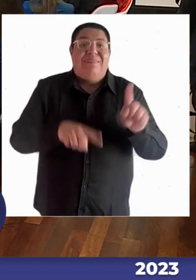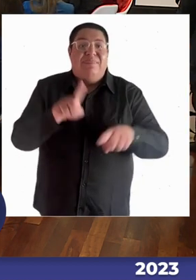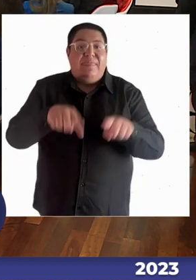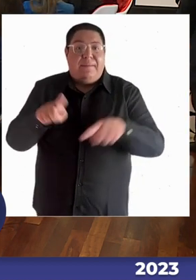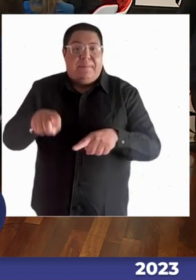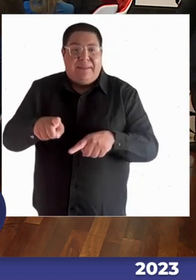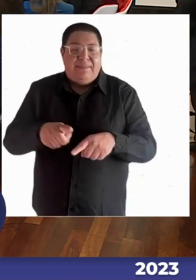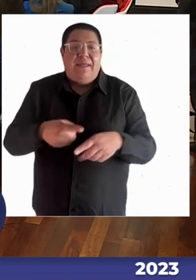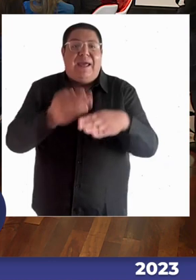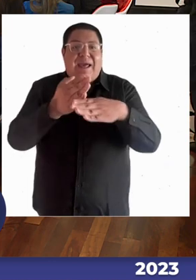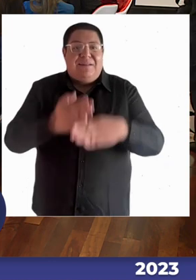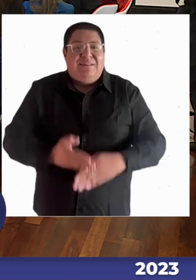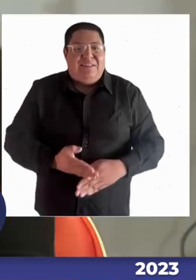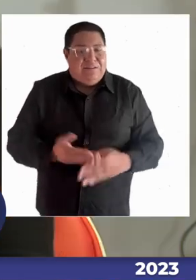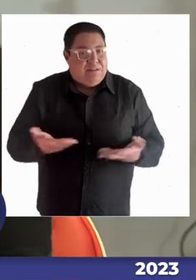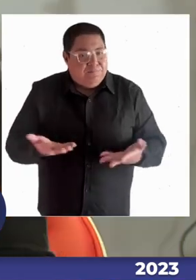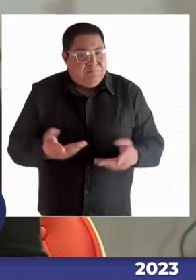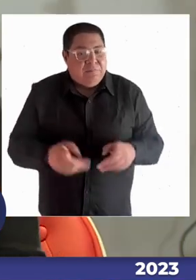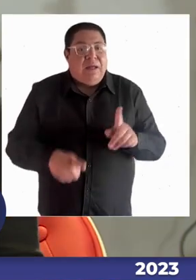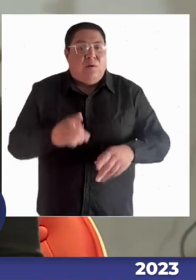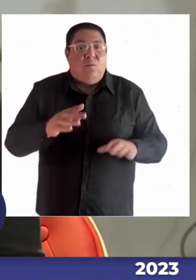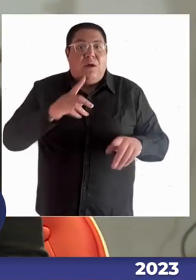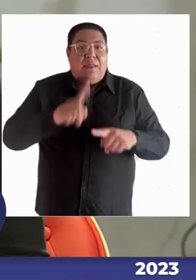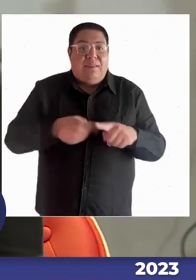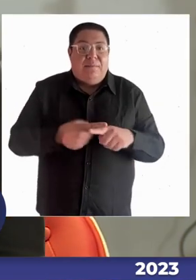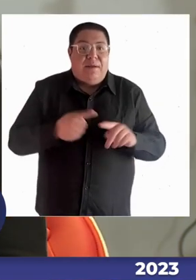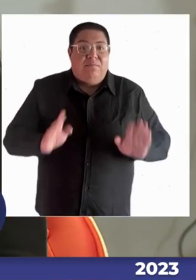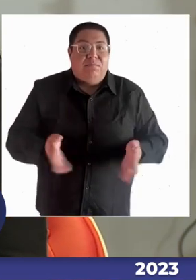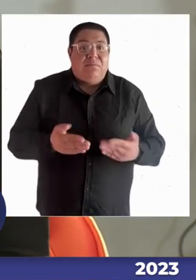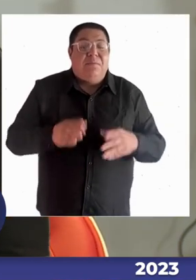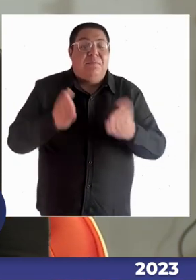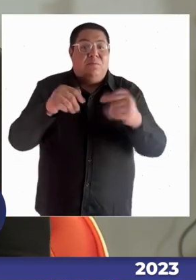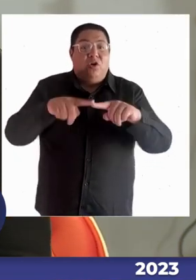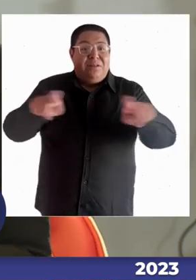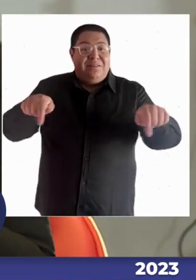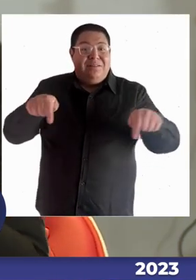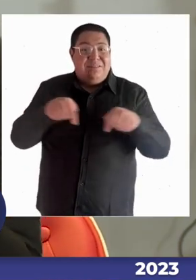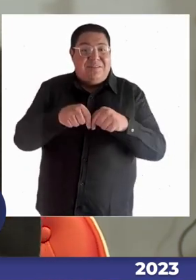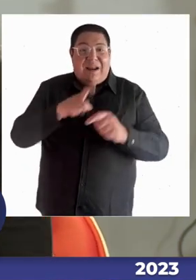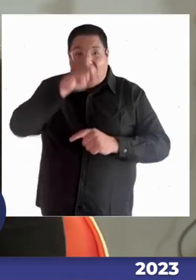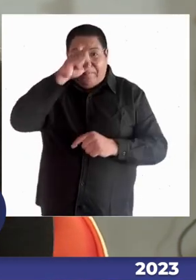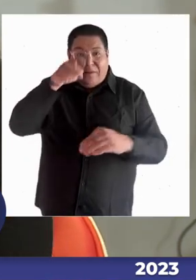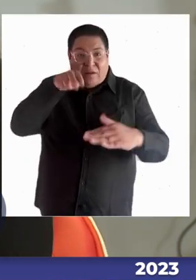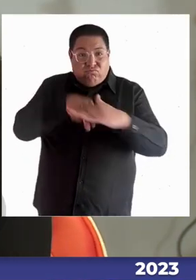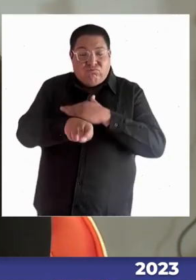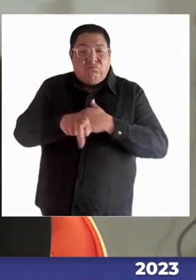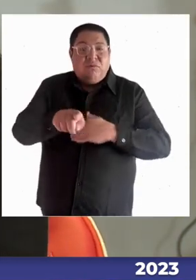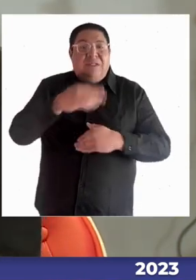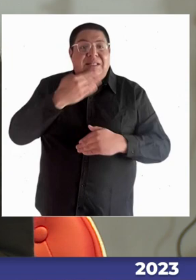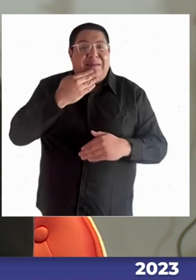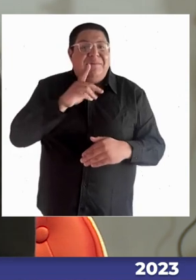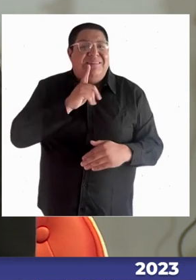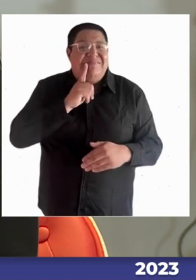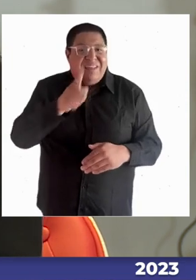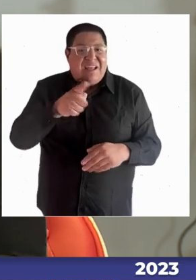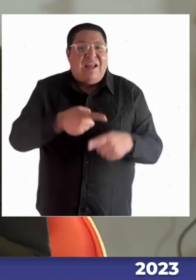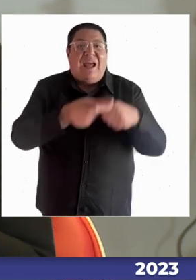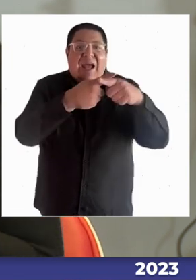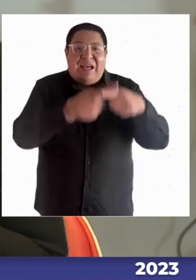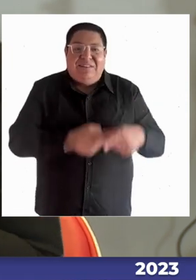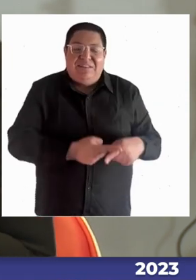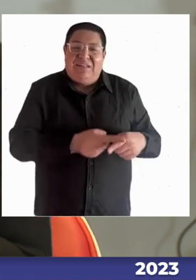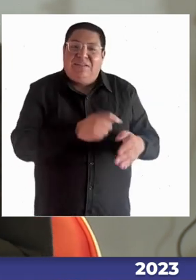Y tenemos algunos incentivos tan grandes como lo que pasa en las aulas hospitalarias. Las aulas hospitalarias también están sujetas a la asistencia y a la matrícula.